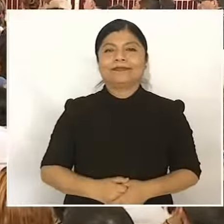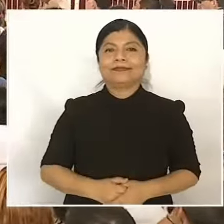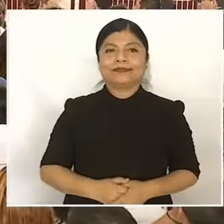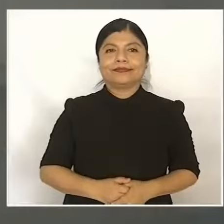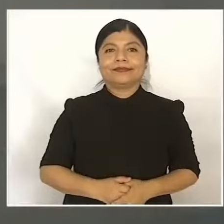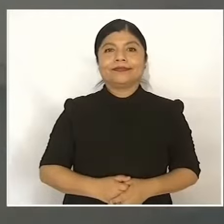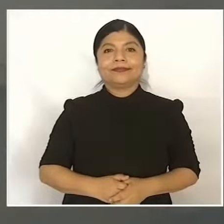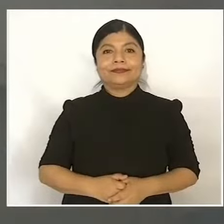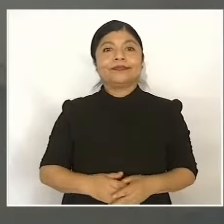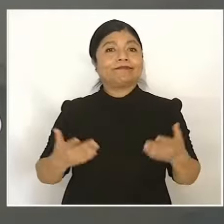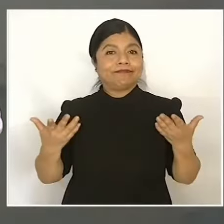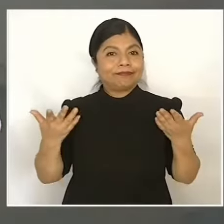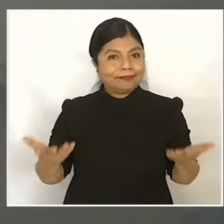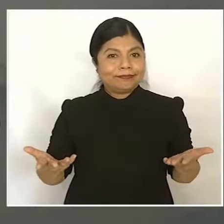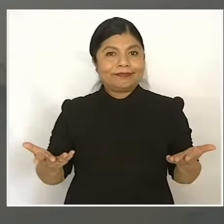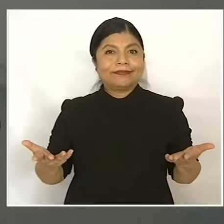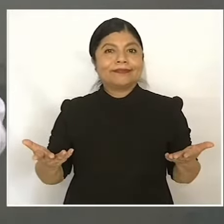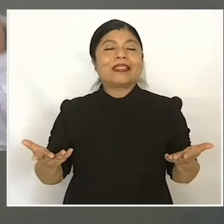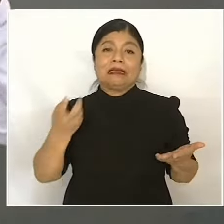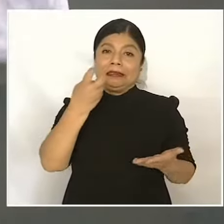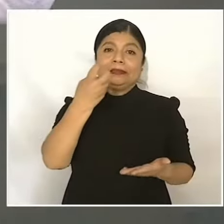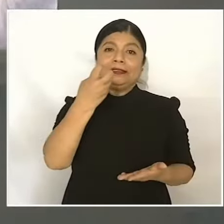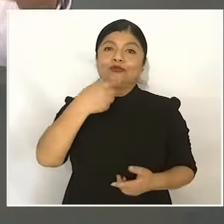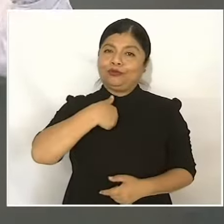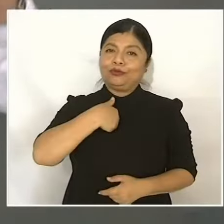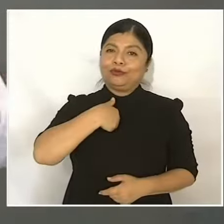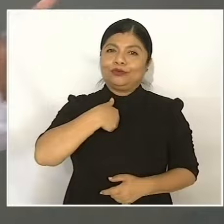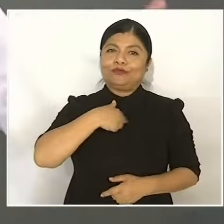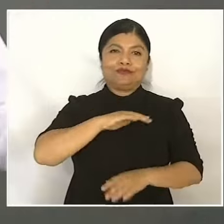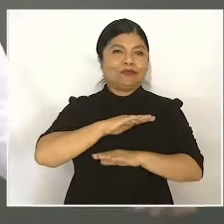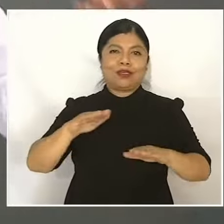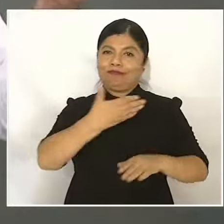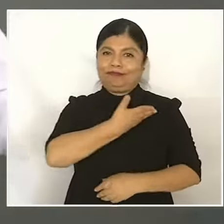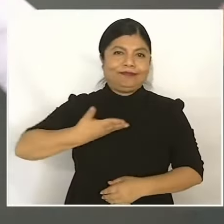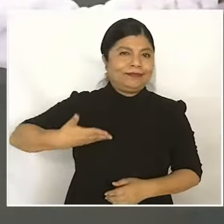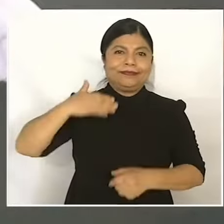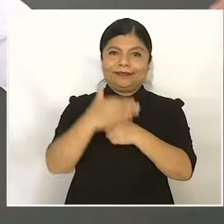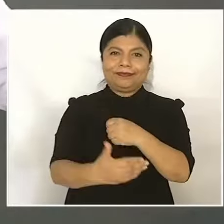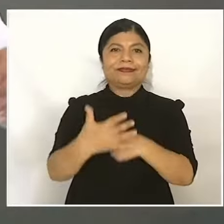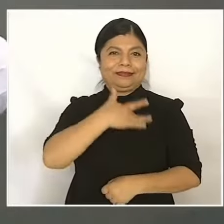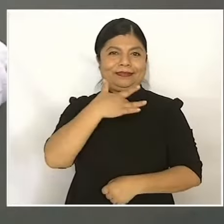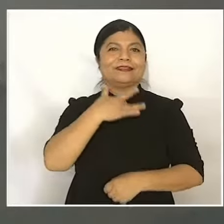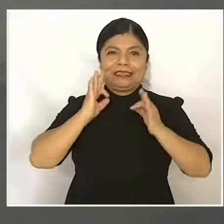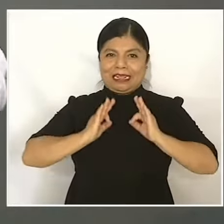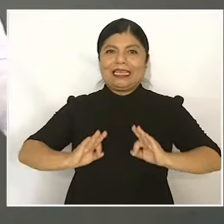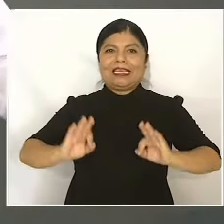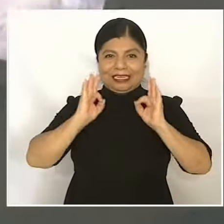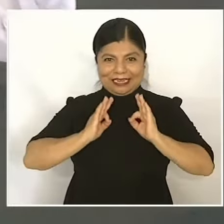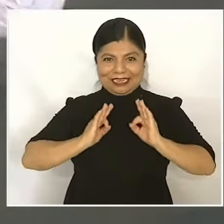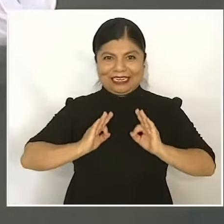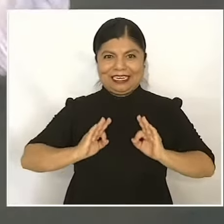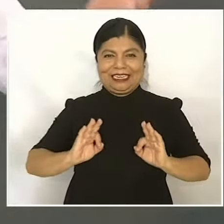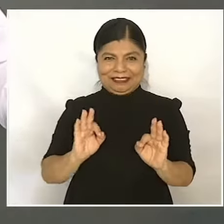Entonces, nos vamos, tranquilos, me voy muy tranquilo, pero además, ya escucharon a la presidenta.